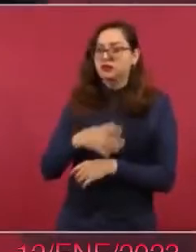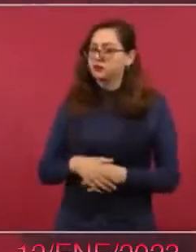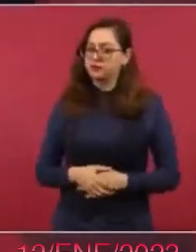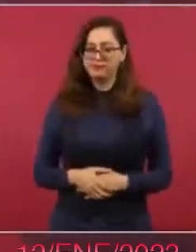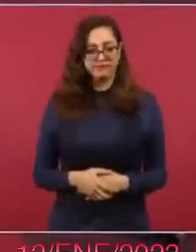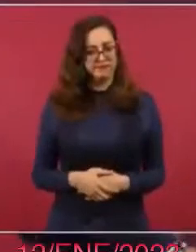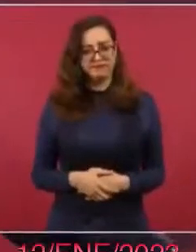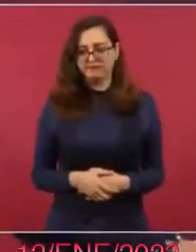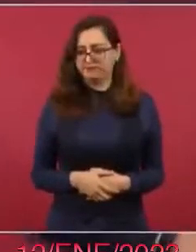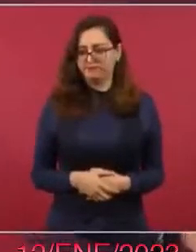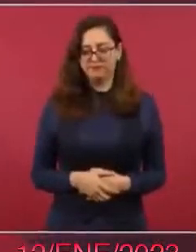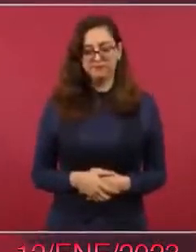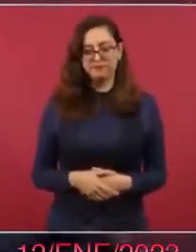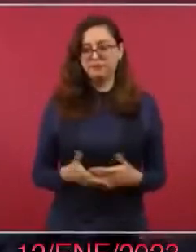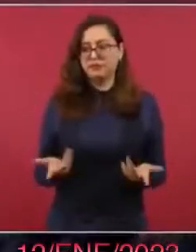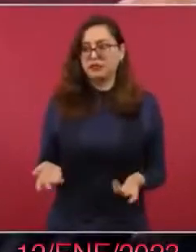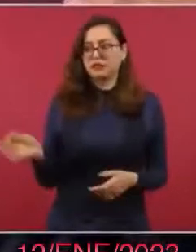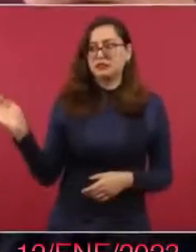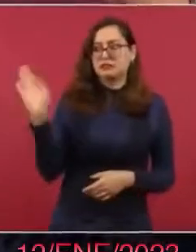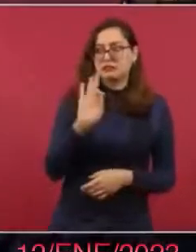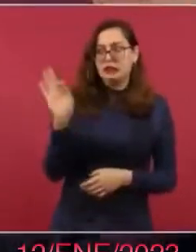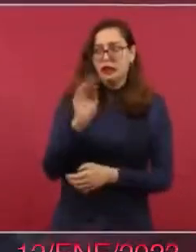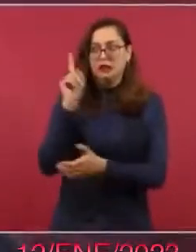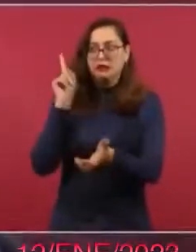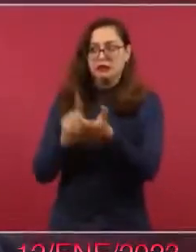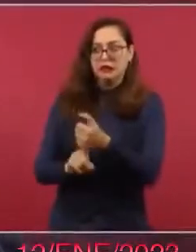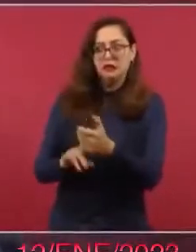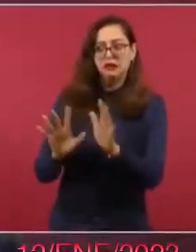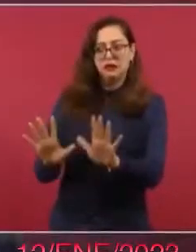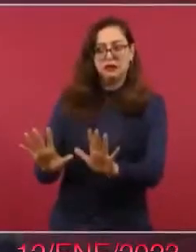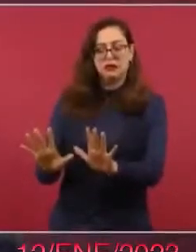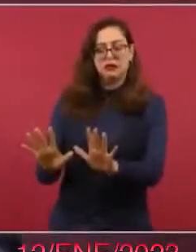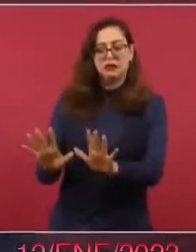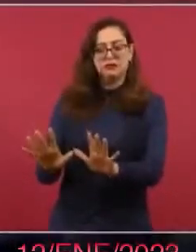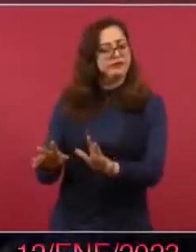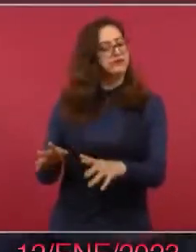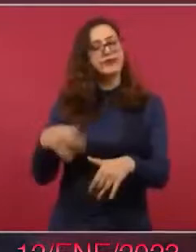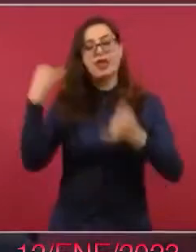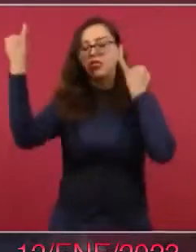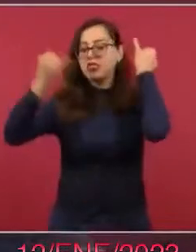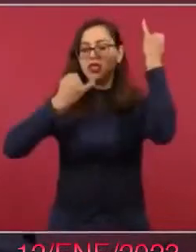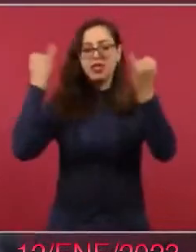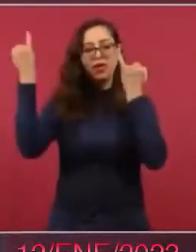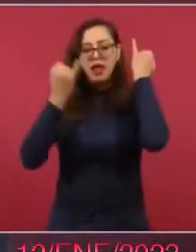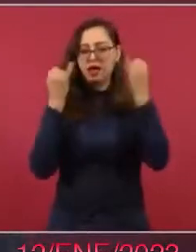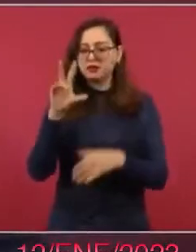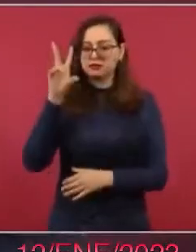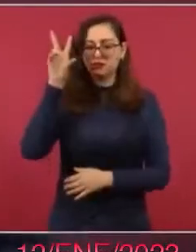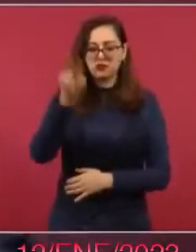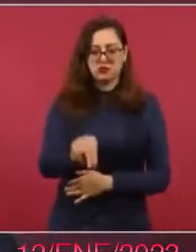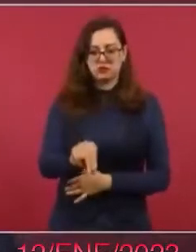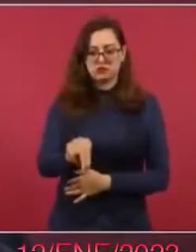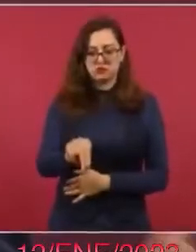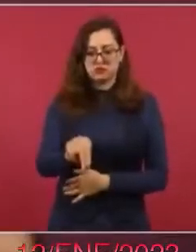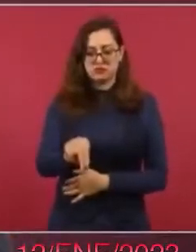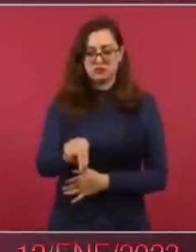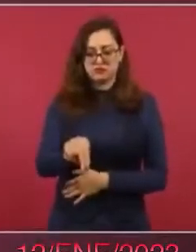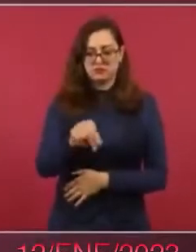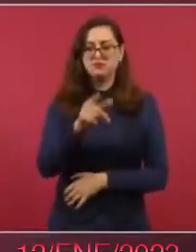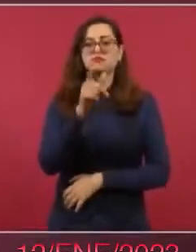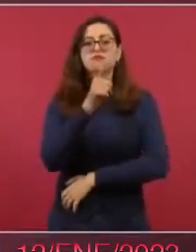y que pueda ser provocado. No, vamos a tener vigilancia. Y